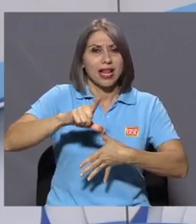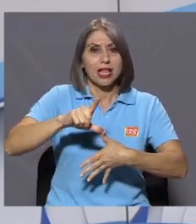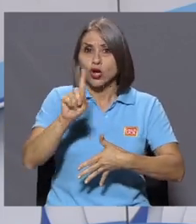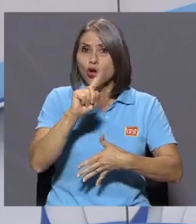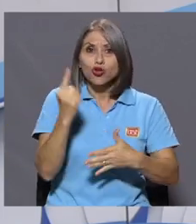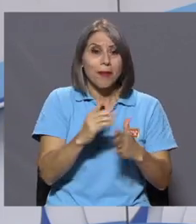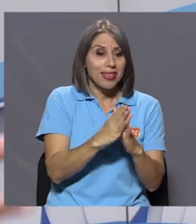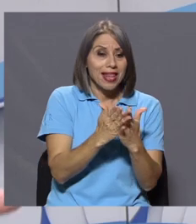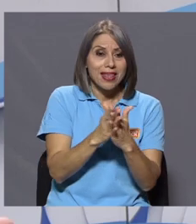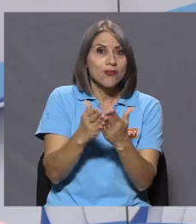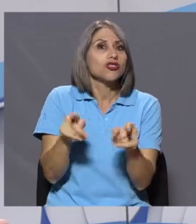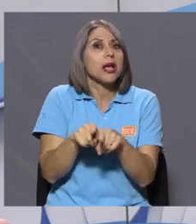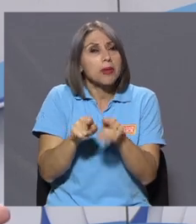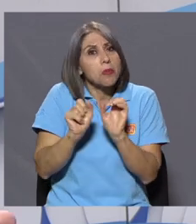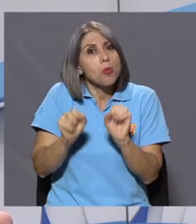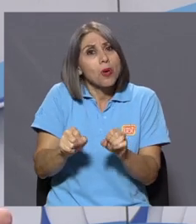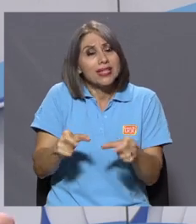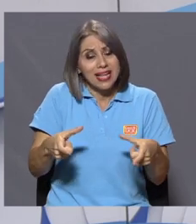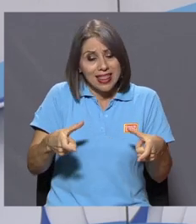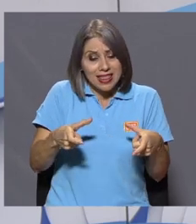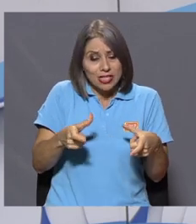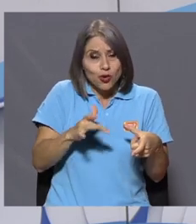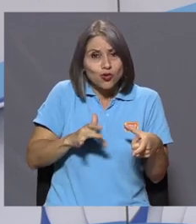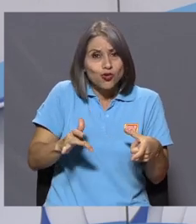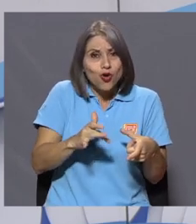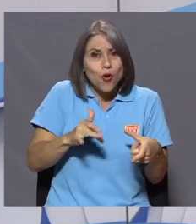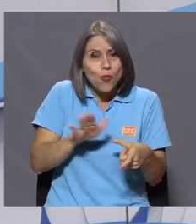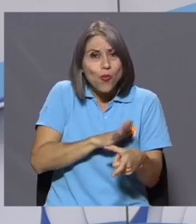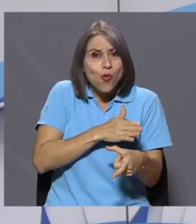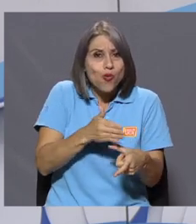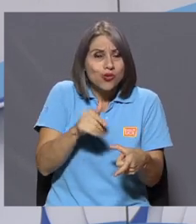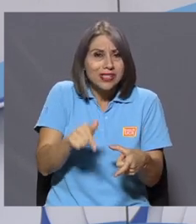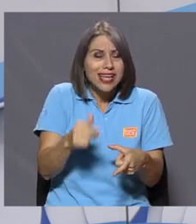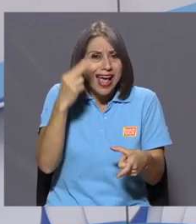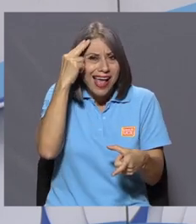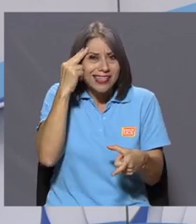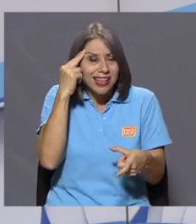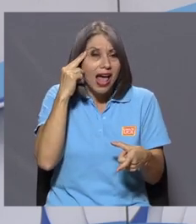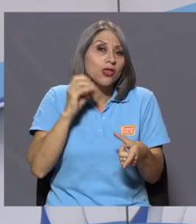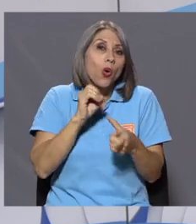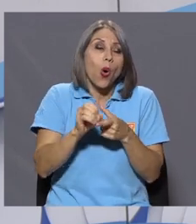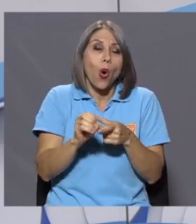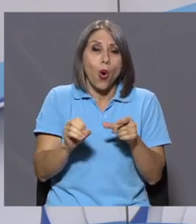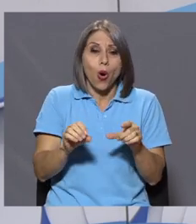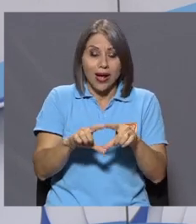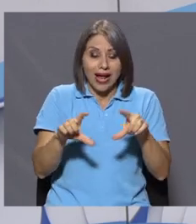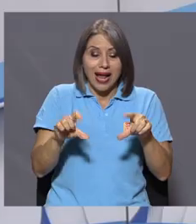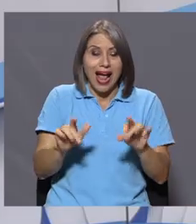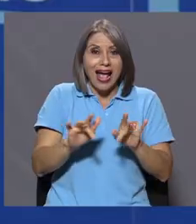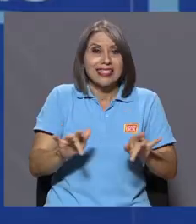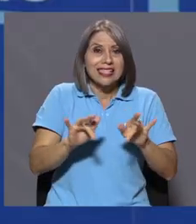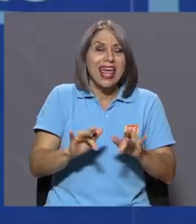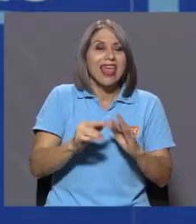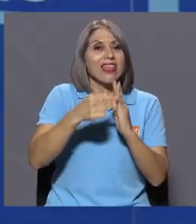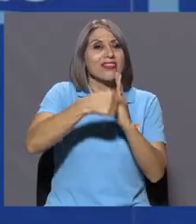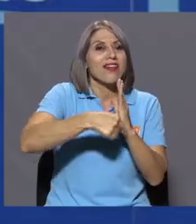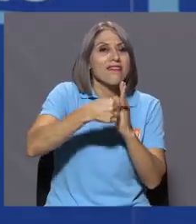puede ser discos, música de acetato en ese momento, puede ser cassette de audio, puede ser revistas, folletos,